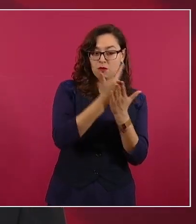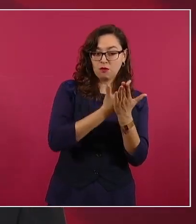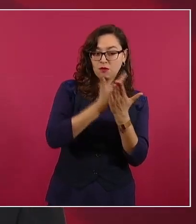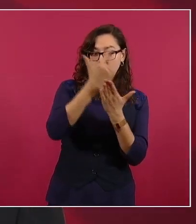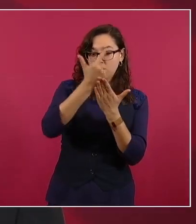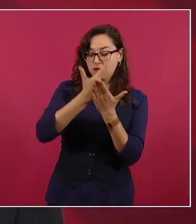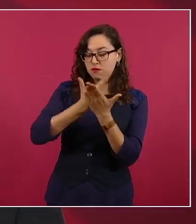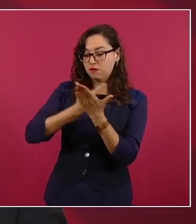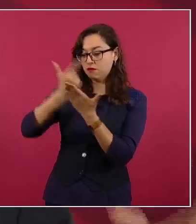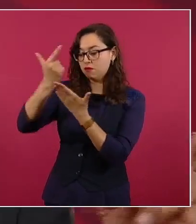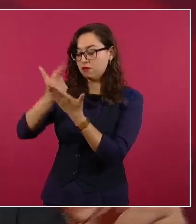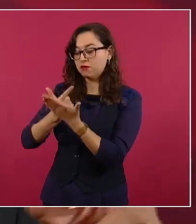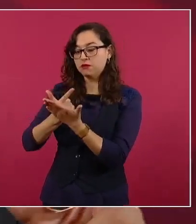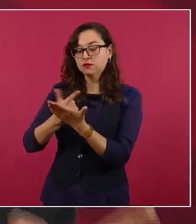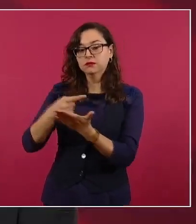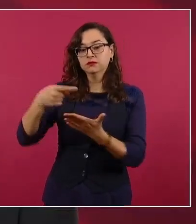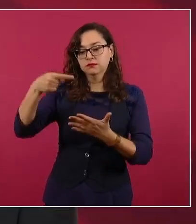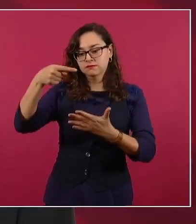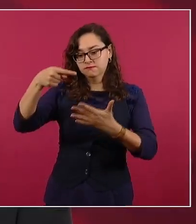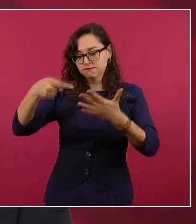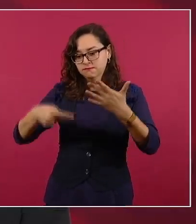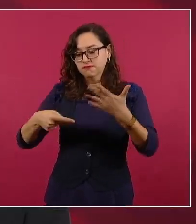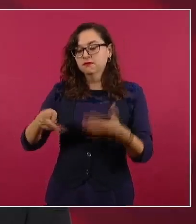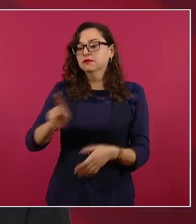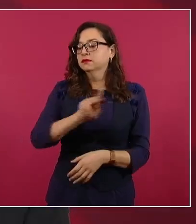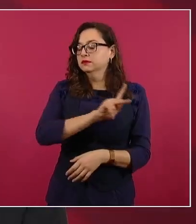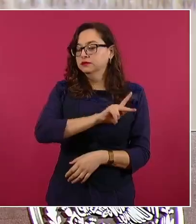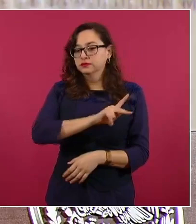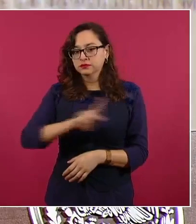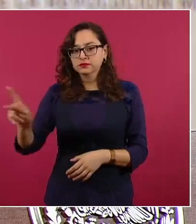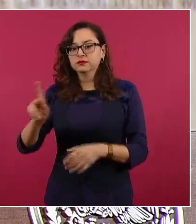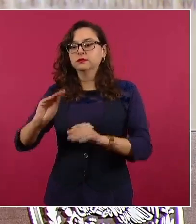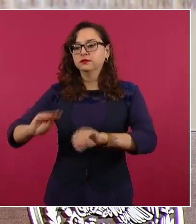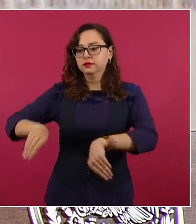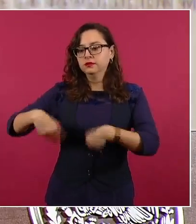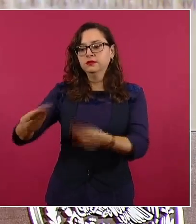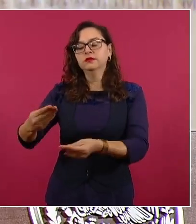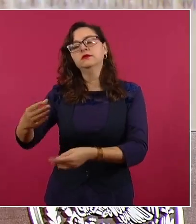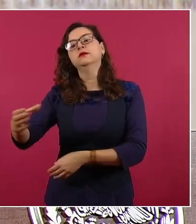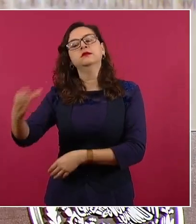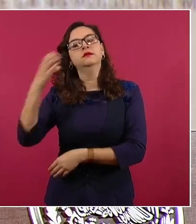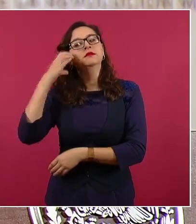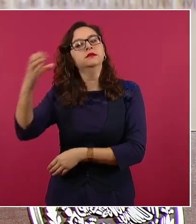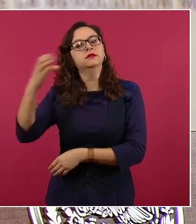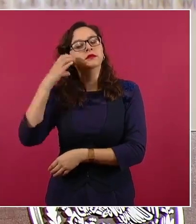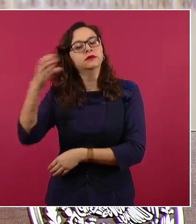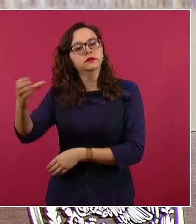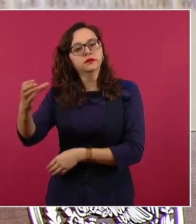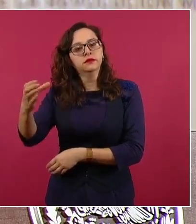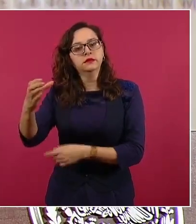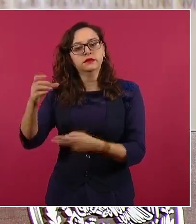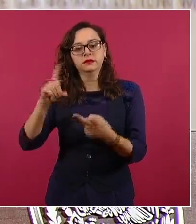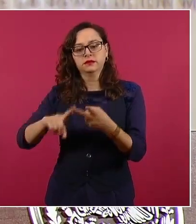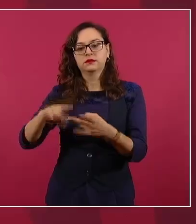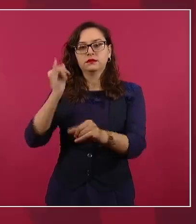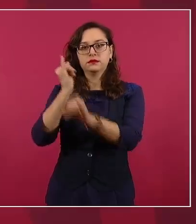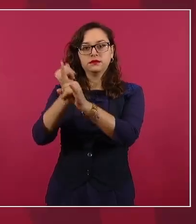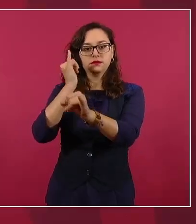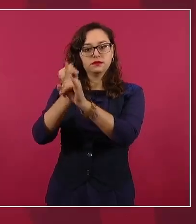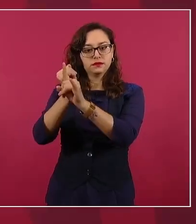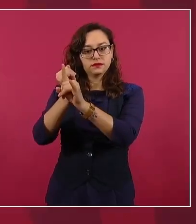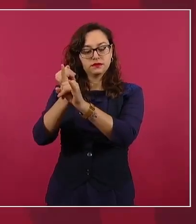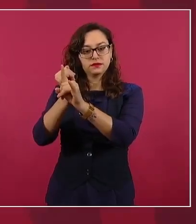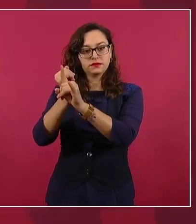de contar con telefonía celular y con internet.